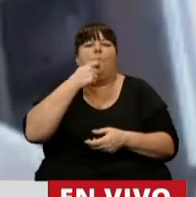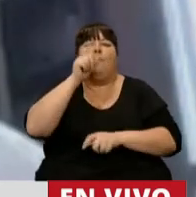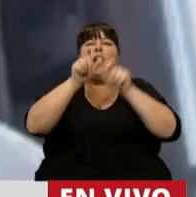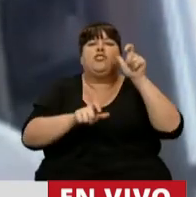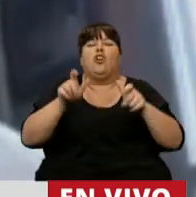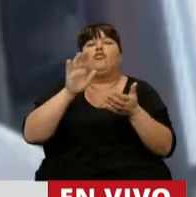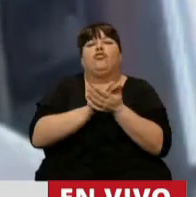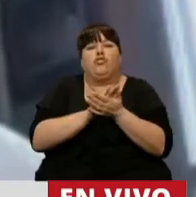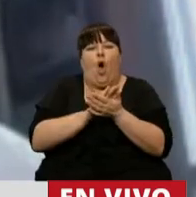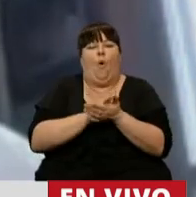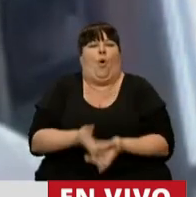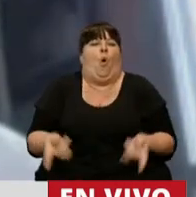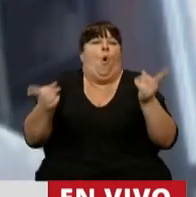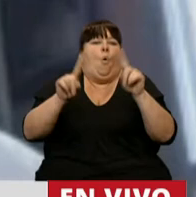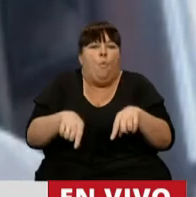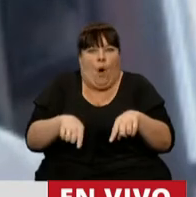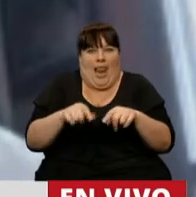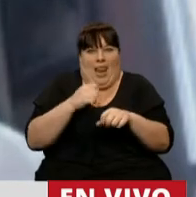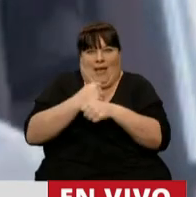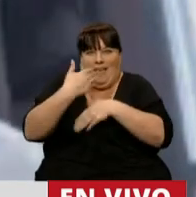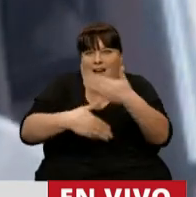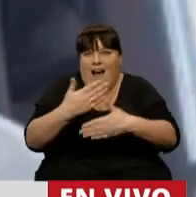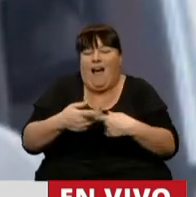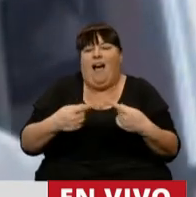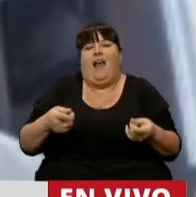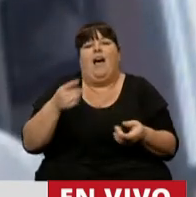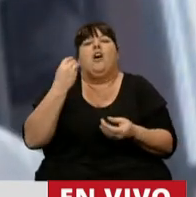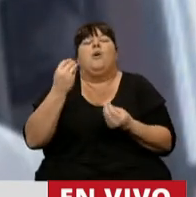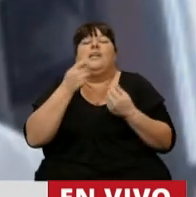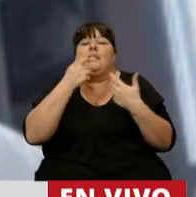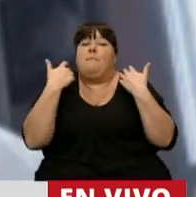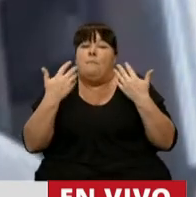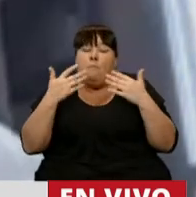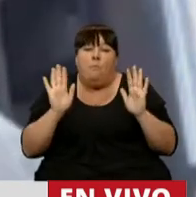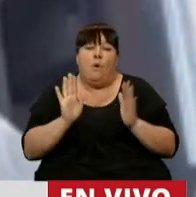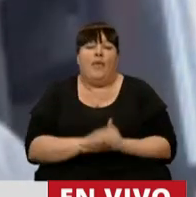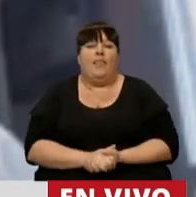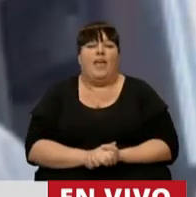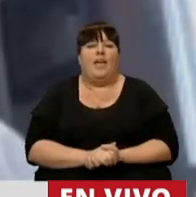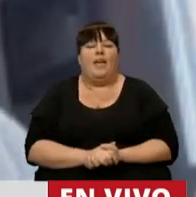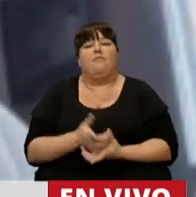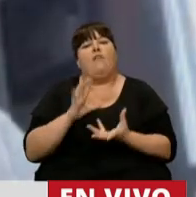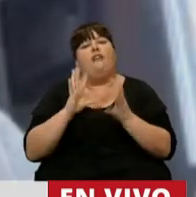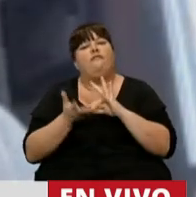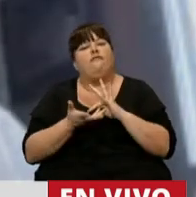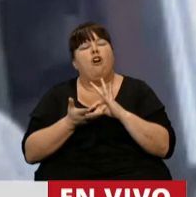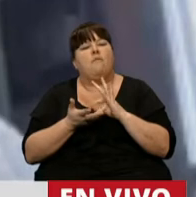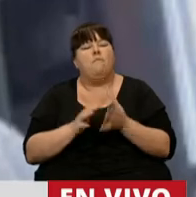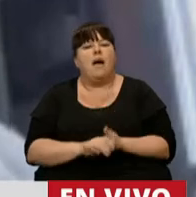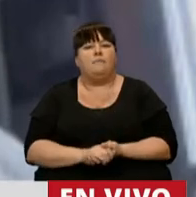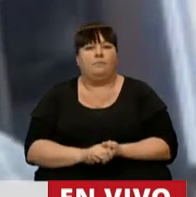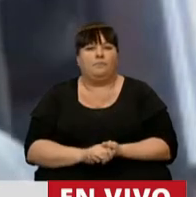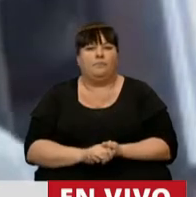que tenga que ver con la rehabilitación de los mismos, que tenga que ver con la posibilidad que de alguna manera, justamente,